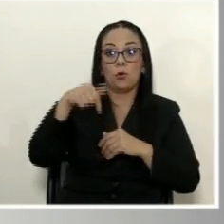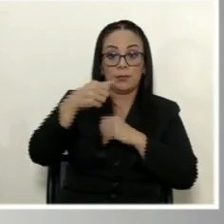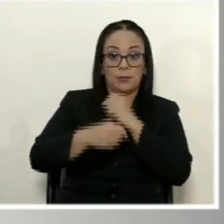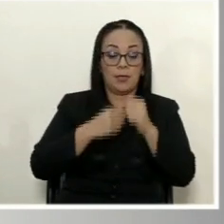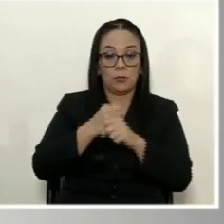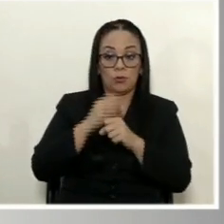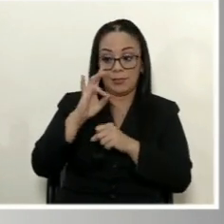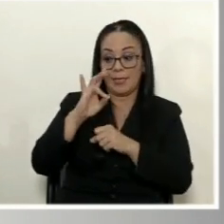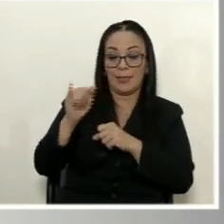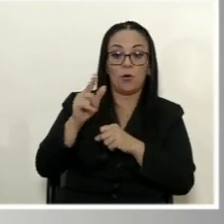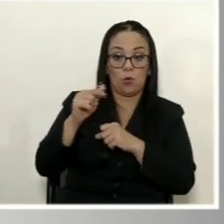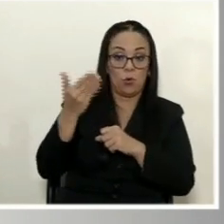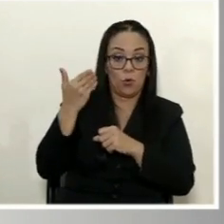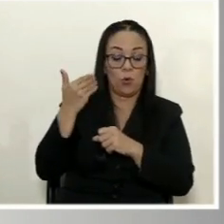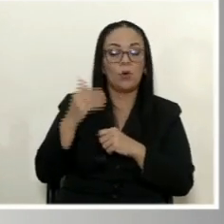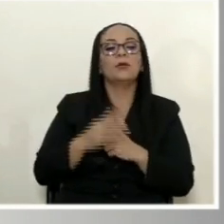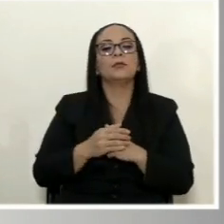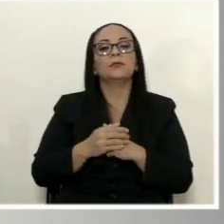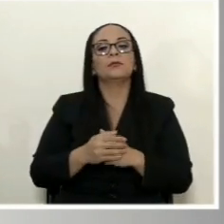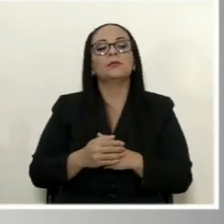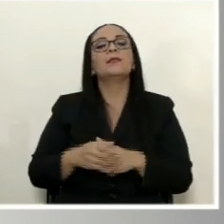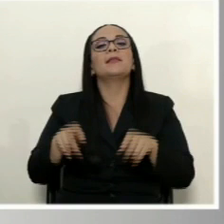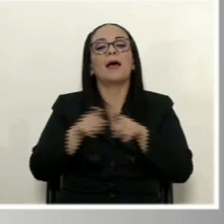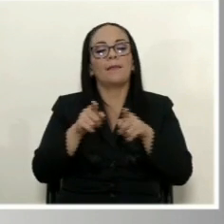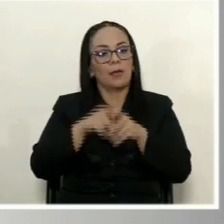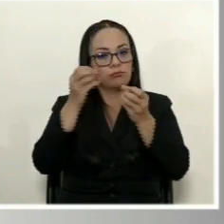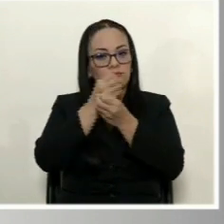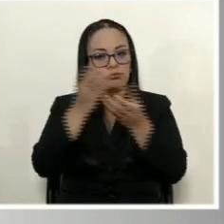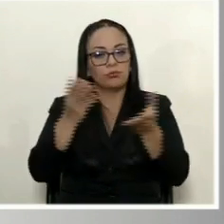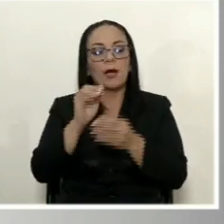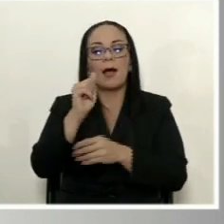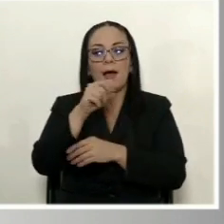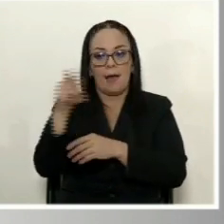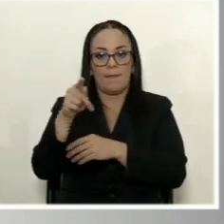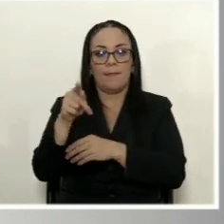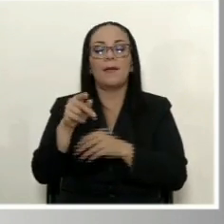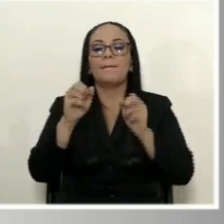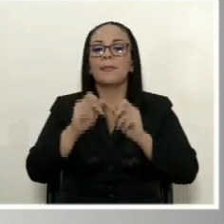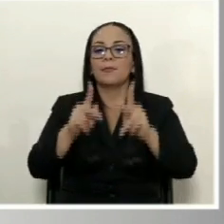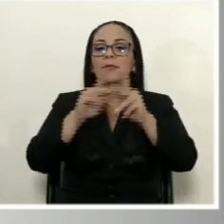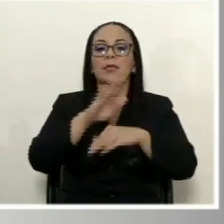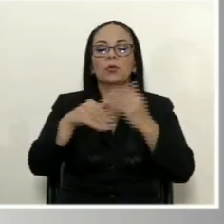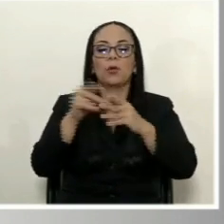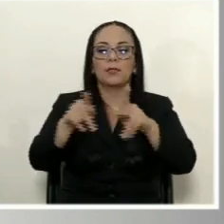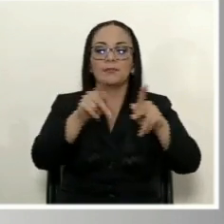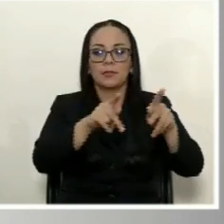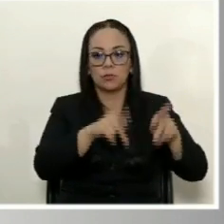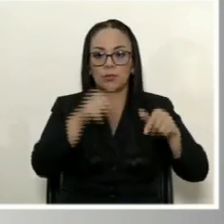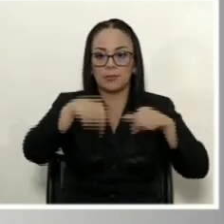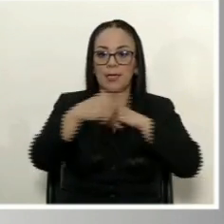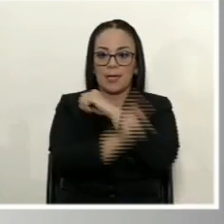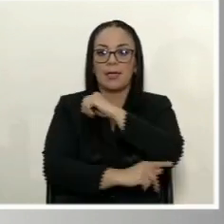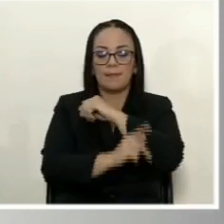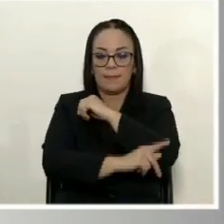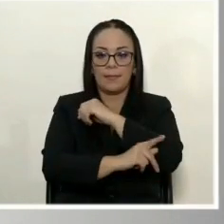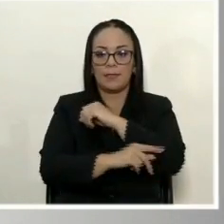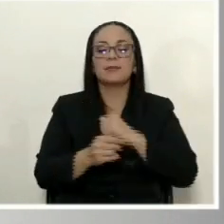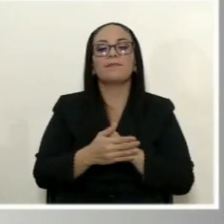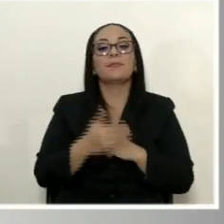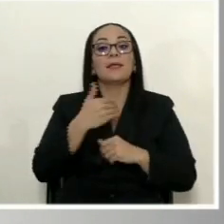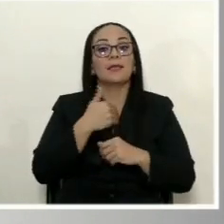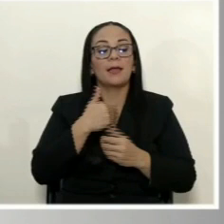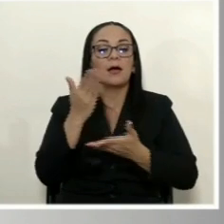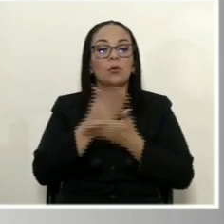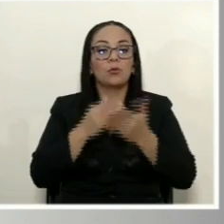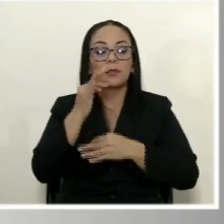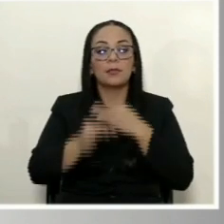año, el 7 de julio de este año, lanzamos también una aplicación que le permite a todas las personas en este país que tengan